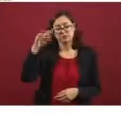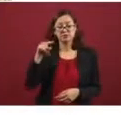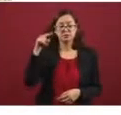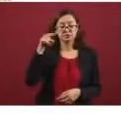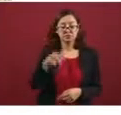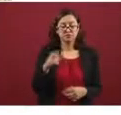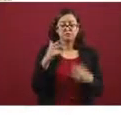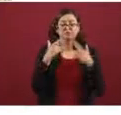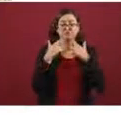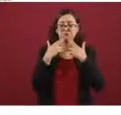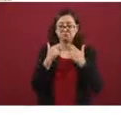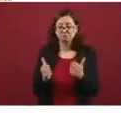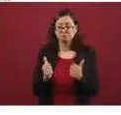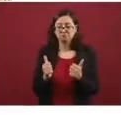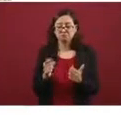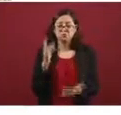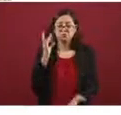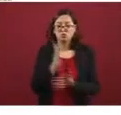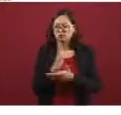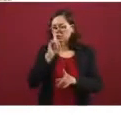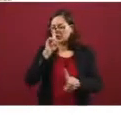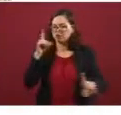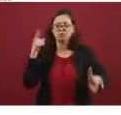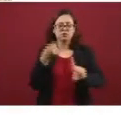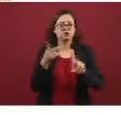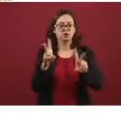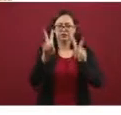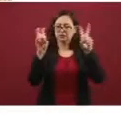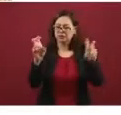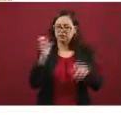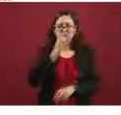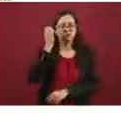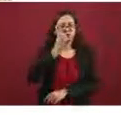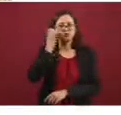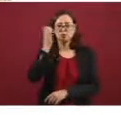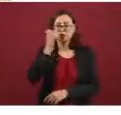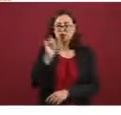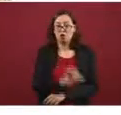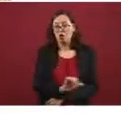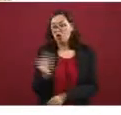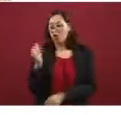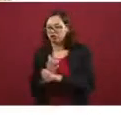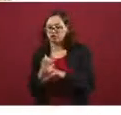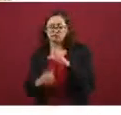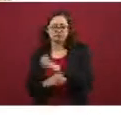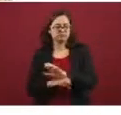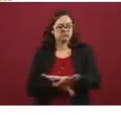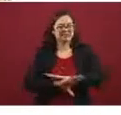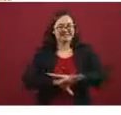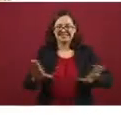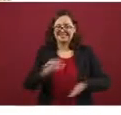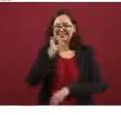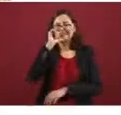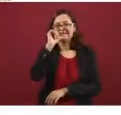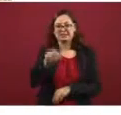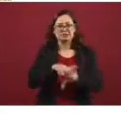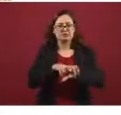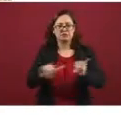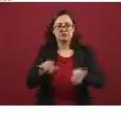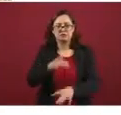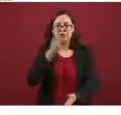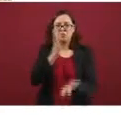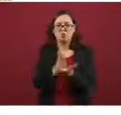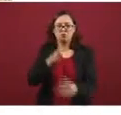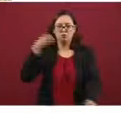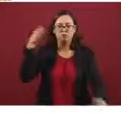solamente sea para fines educativos, no debe de tener otro fin. Este es el convenio que se está llegando al final del día con